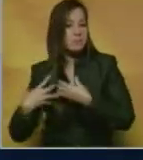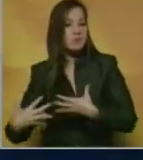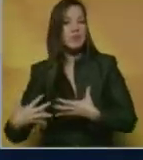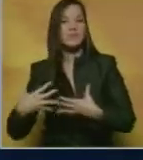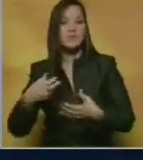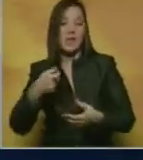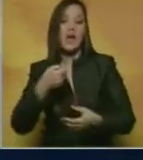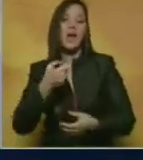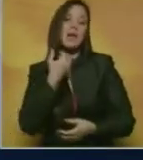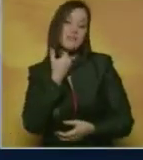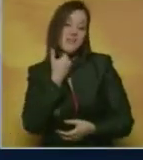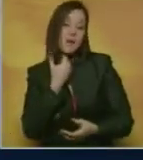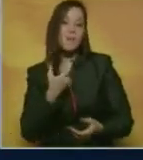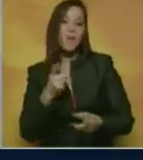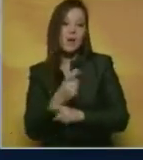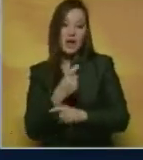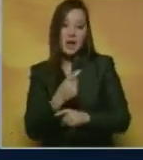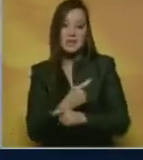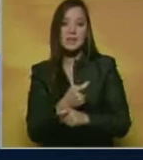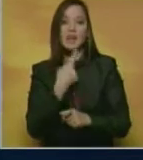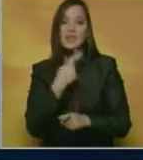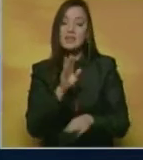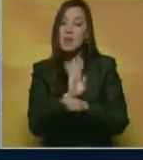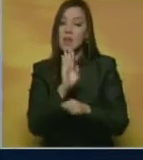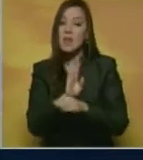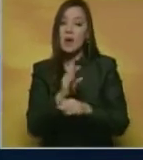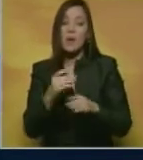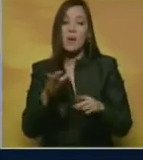aplicación y el riesgo de contaminación de los quirófanos.